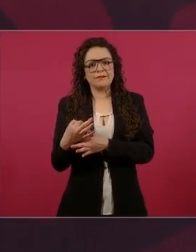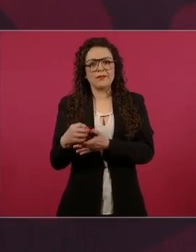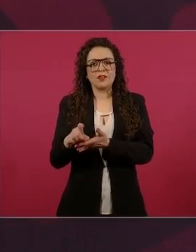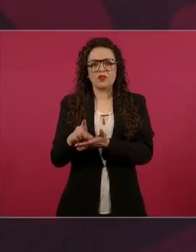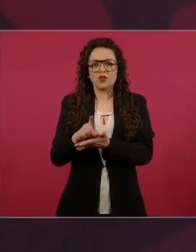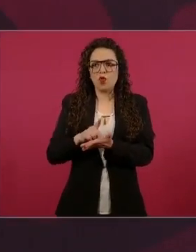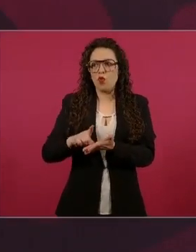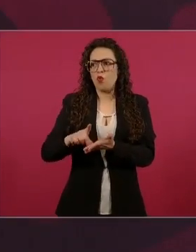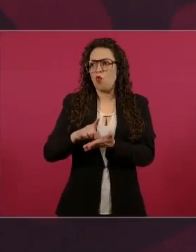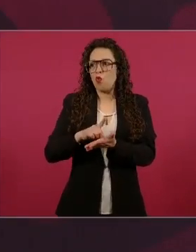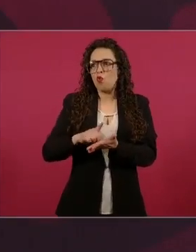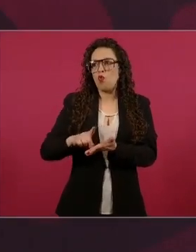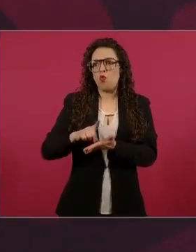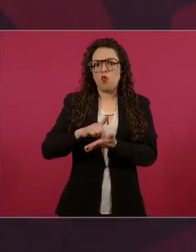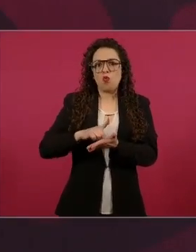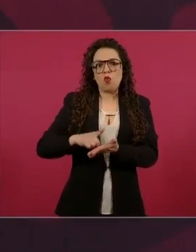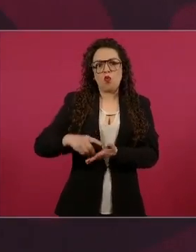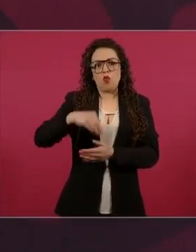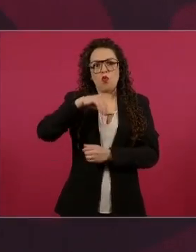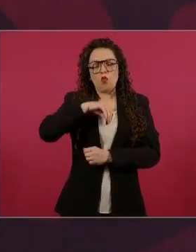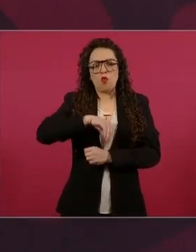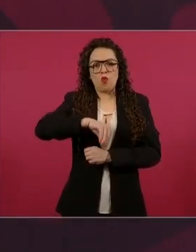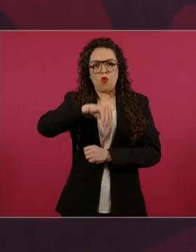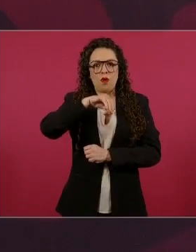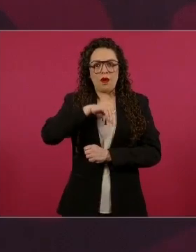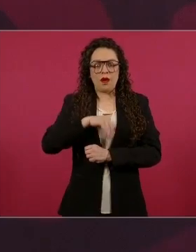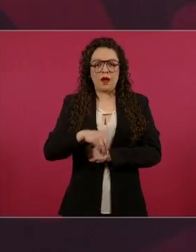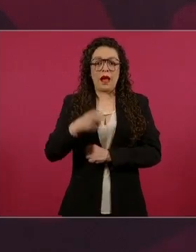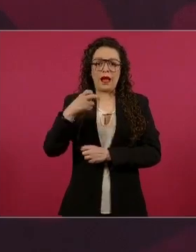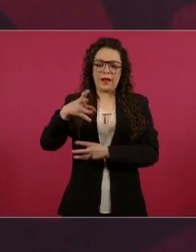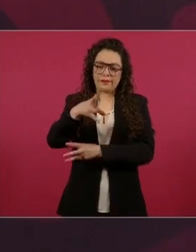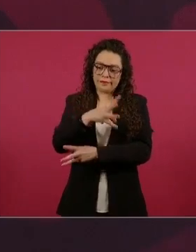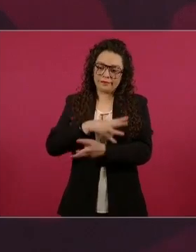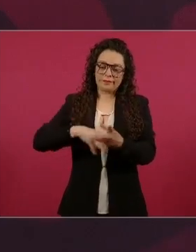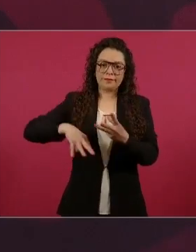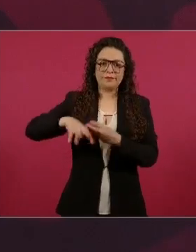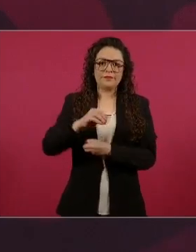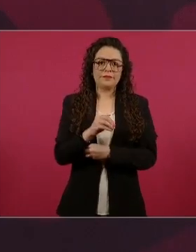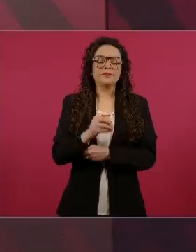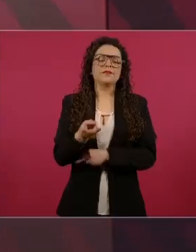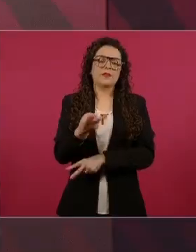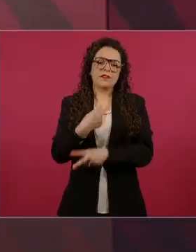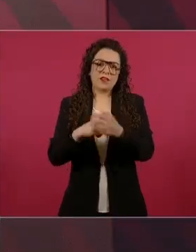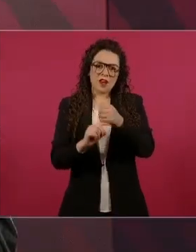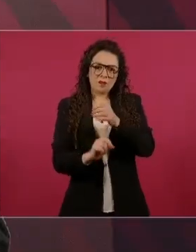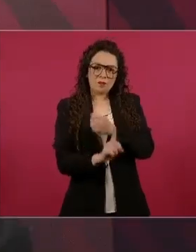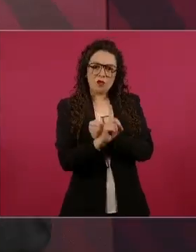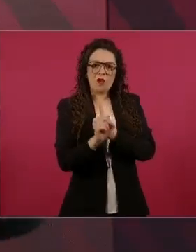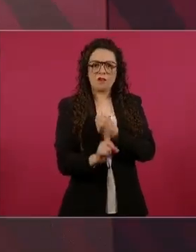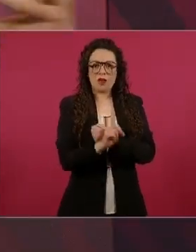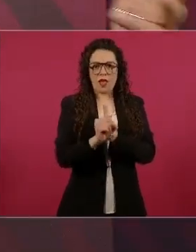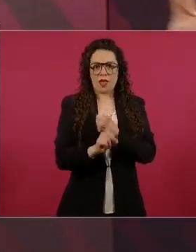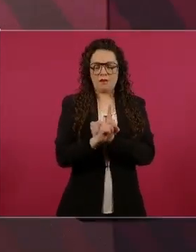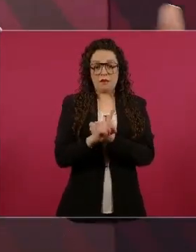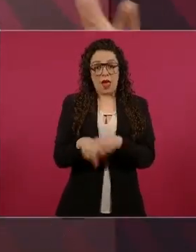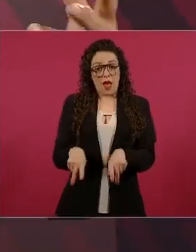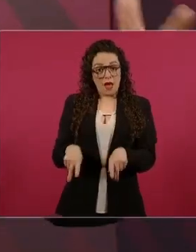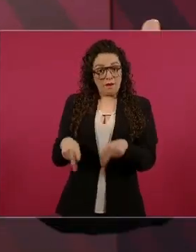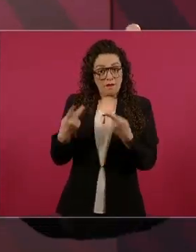al narcomenudeo y a los enfrentamientos por